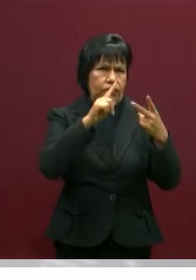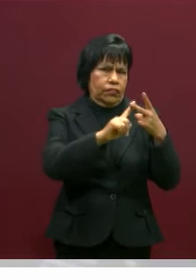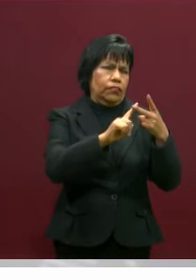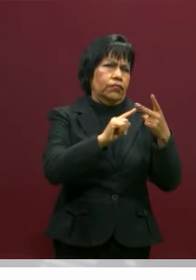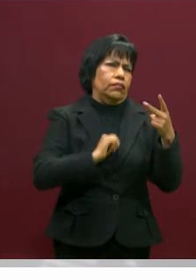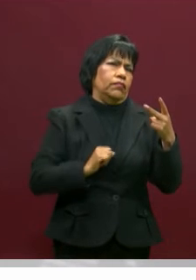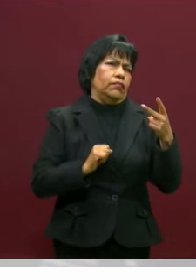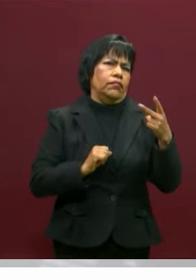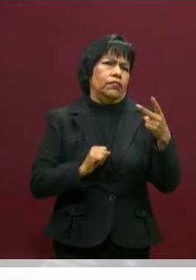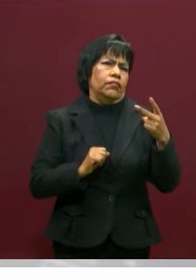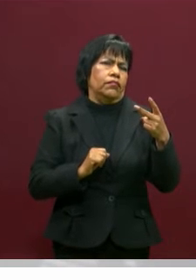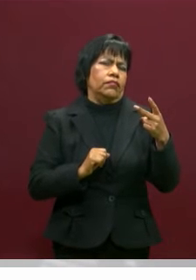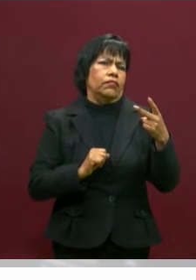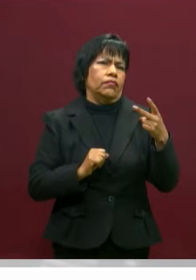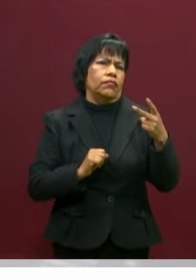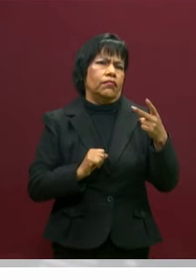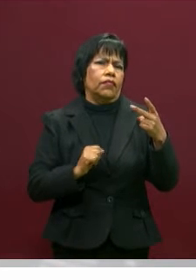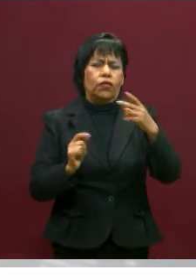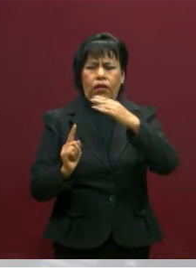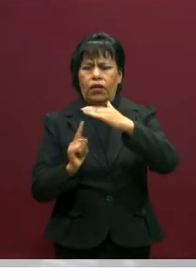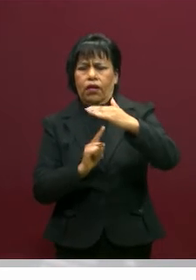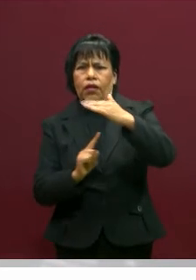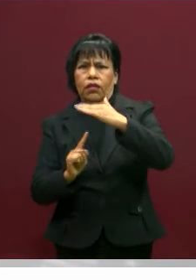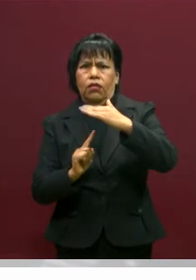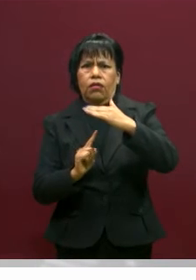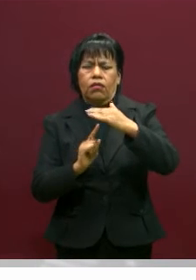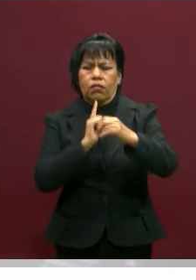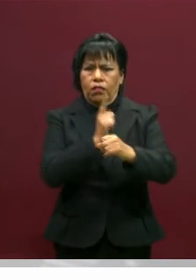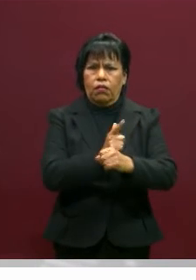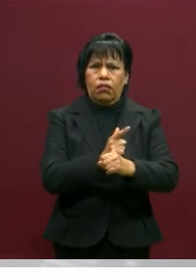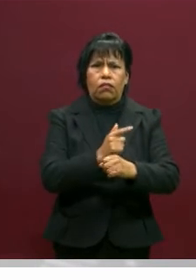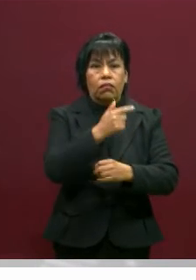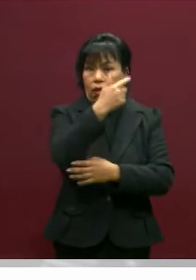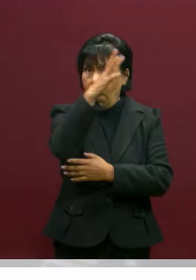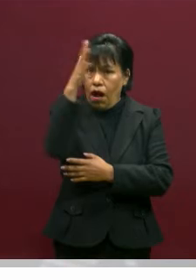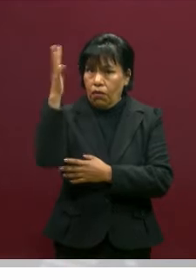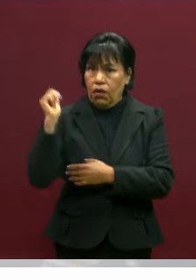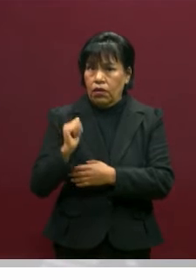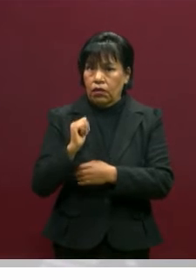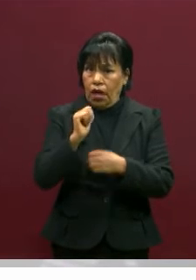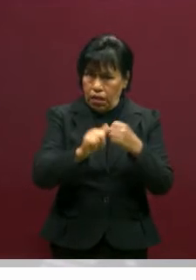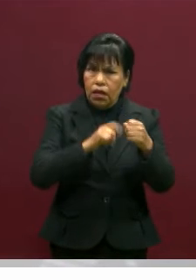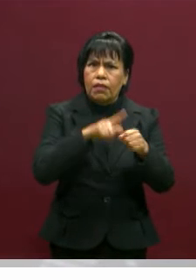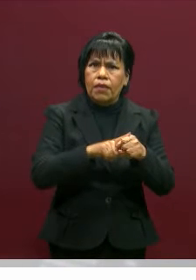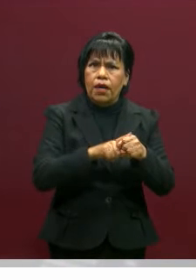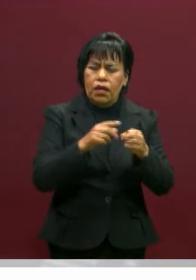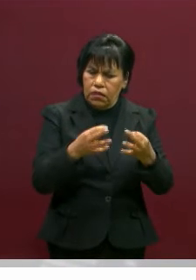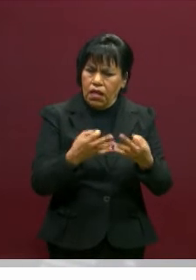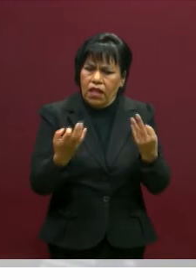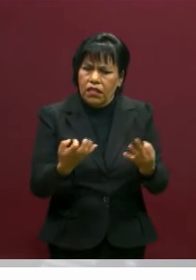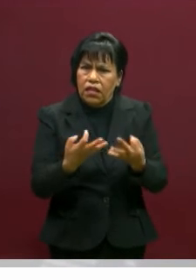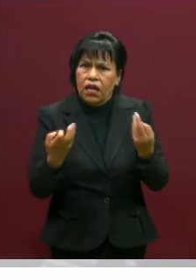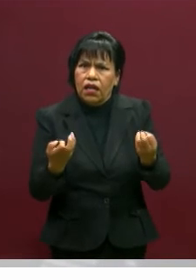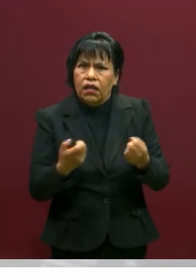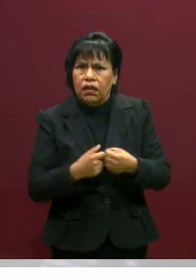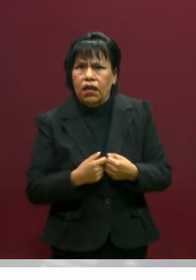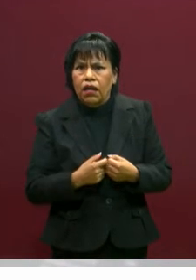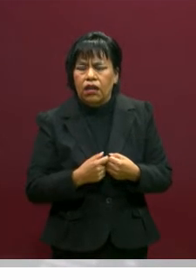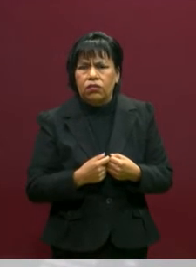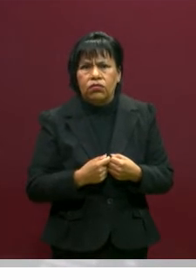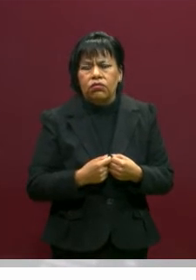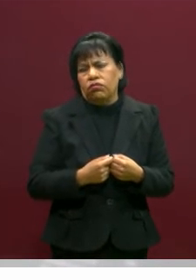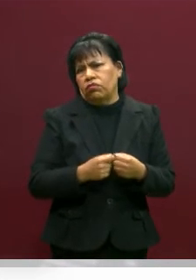está en el entorno. Entonces están los árboles, están los animales, pero está la tierra, los ecosistemas.